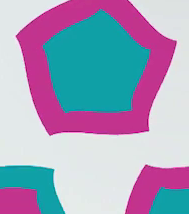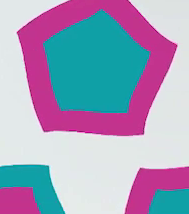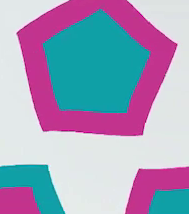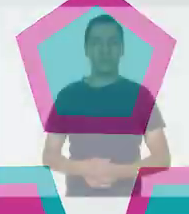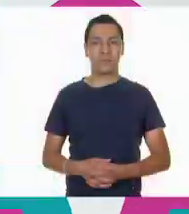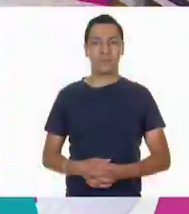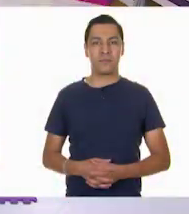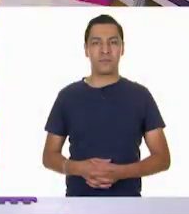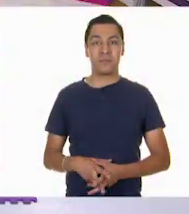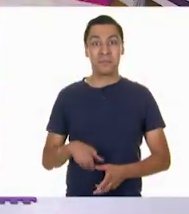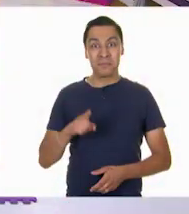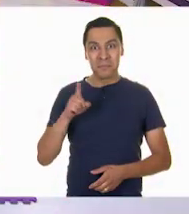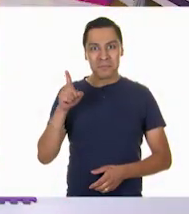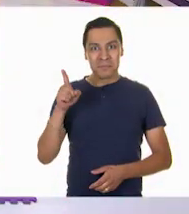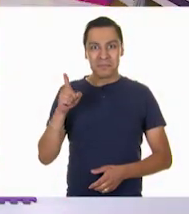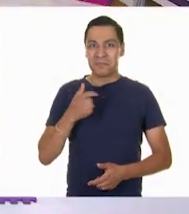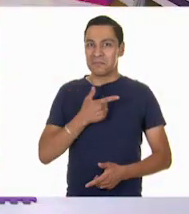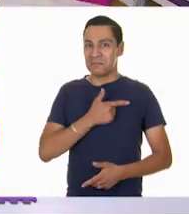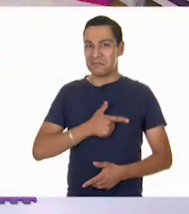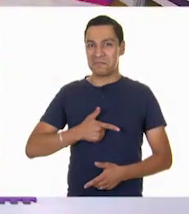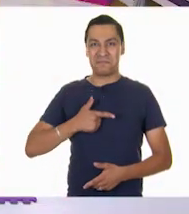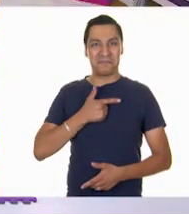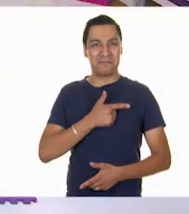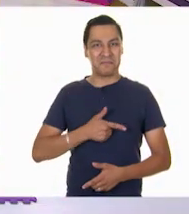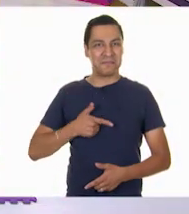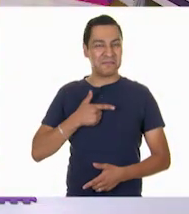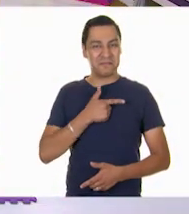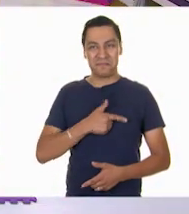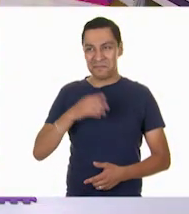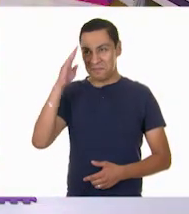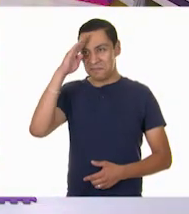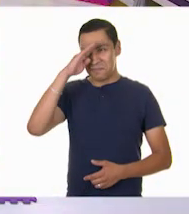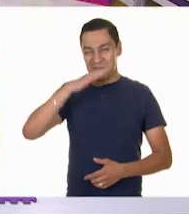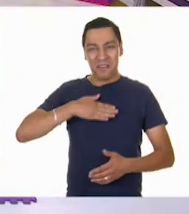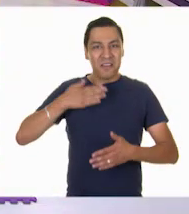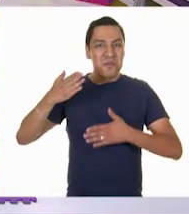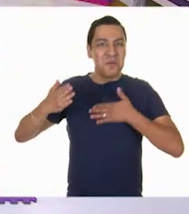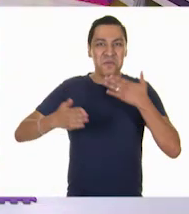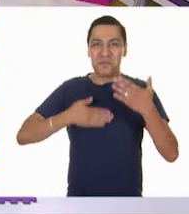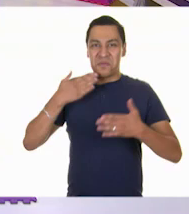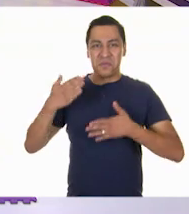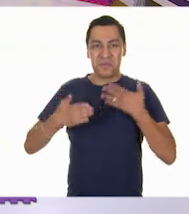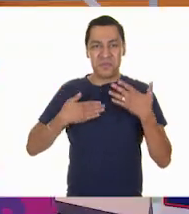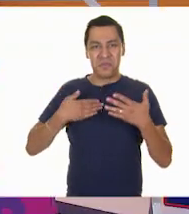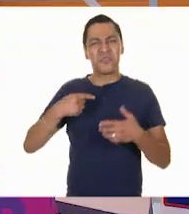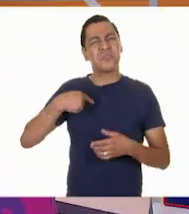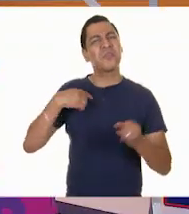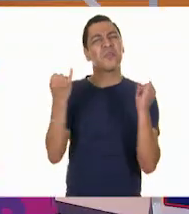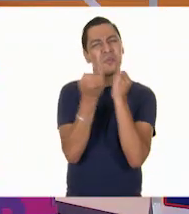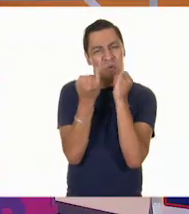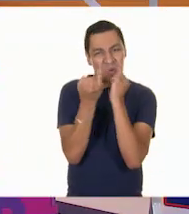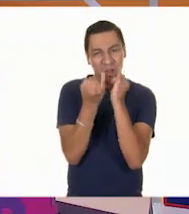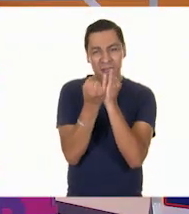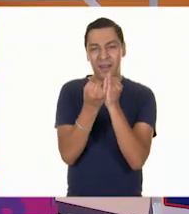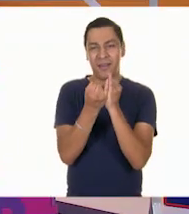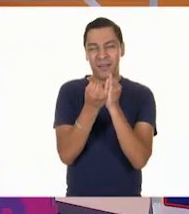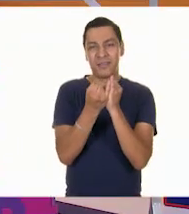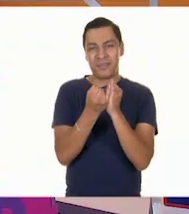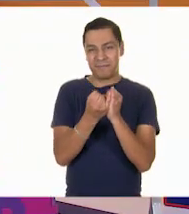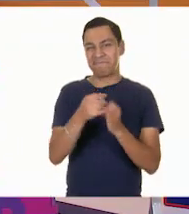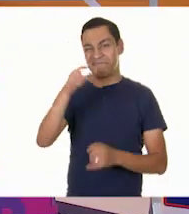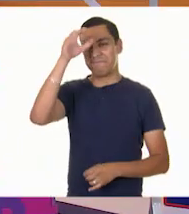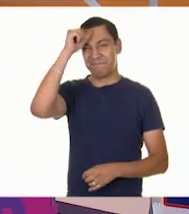Maestra, se ven divertidísimas todas esas cosas que están haciendo. ¿Podemos hacerlas ya? Claro que sí, pero recuerda que en el lugar adecuado.